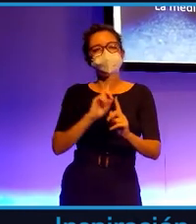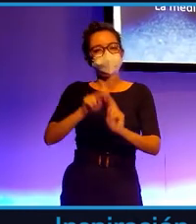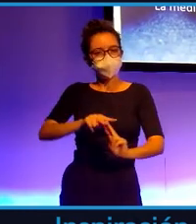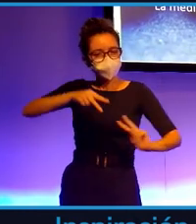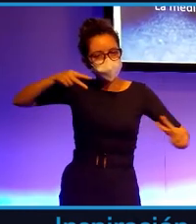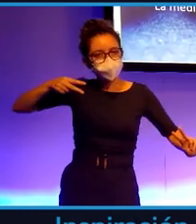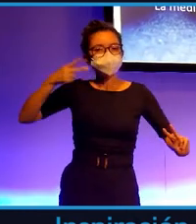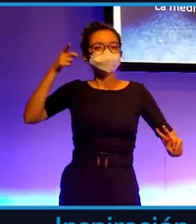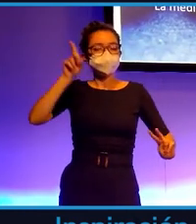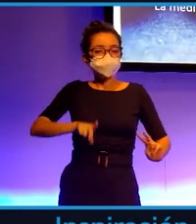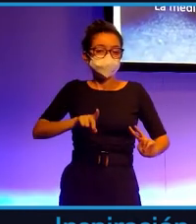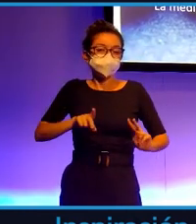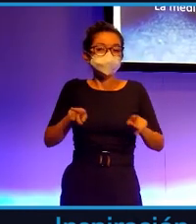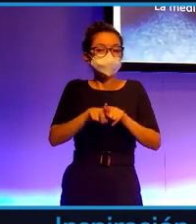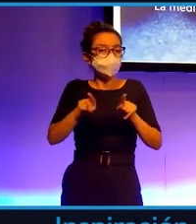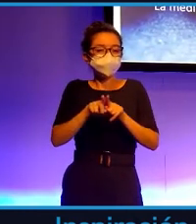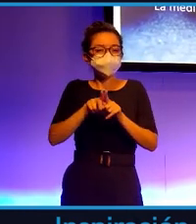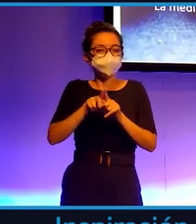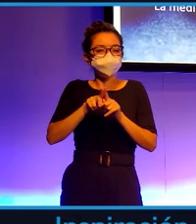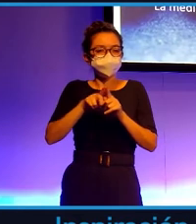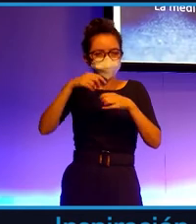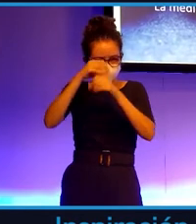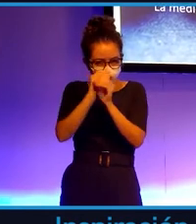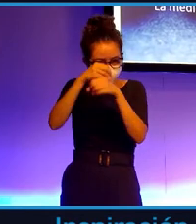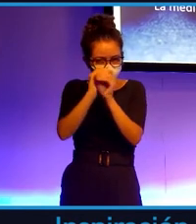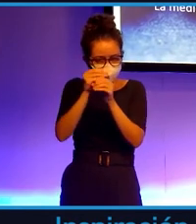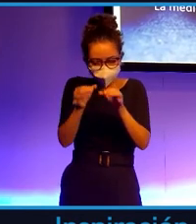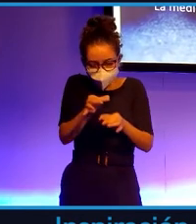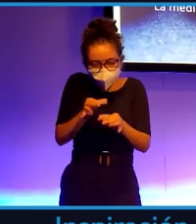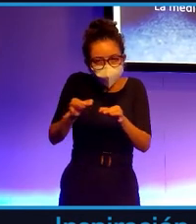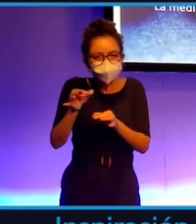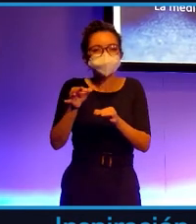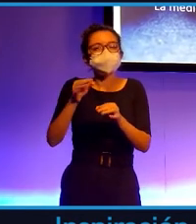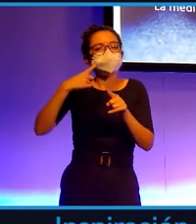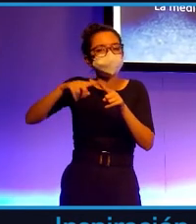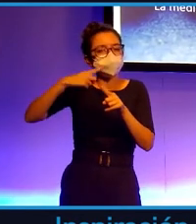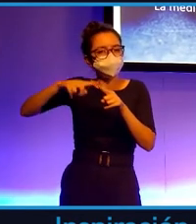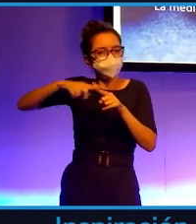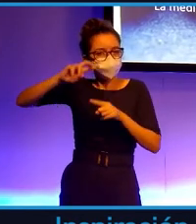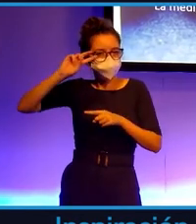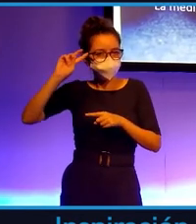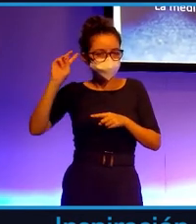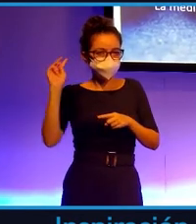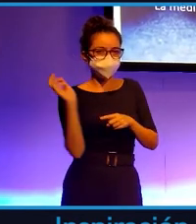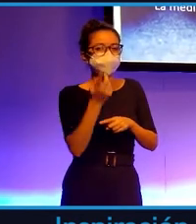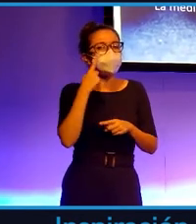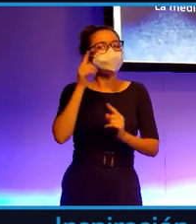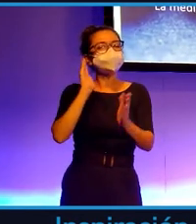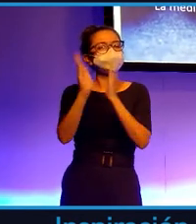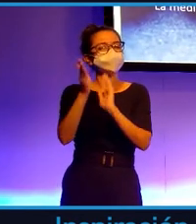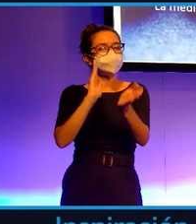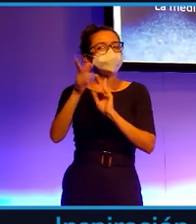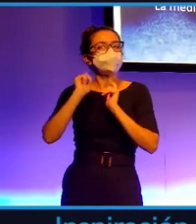microbiota que tienen en ese momento y muchos otros aspectos para lograr el tratamiento que realmente le